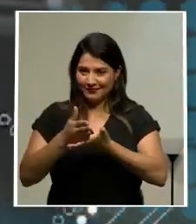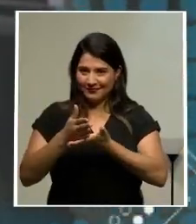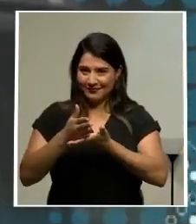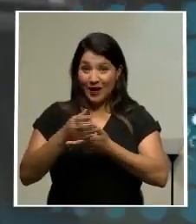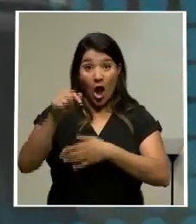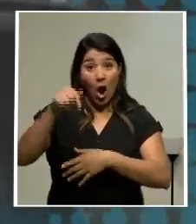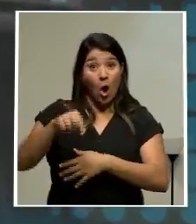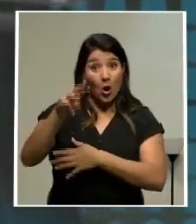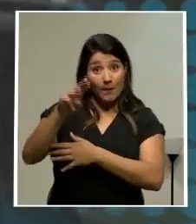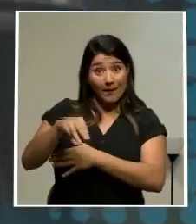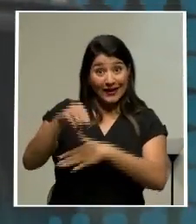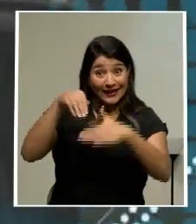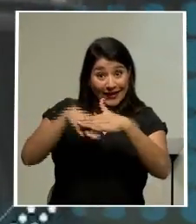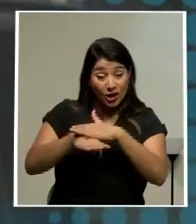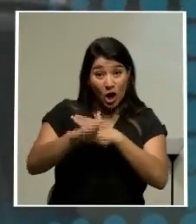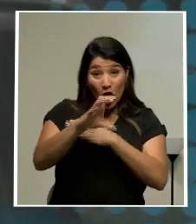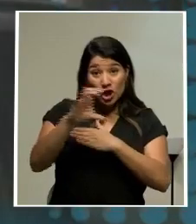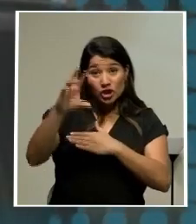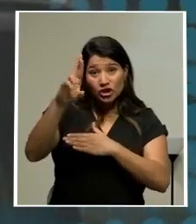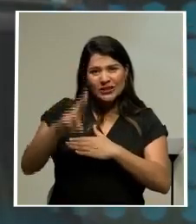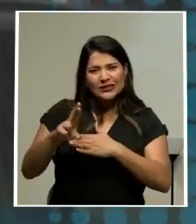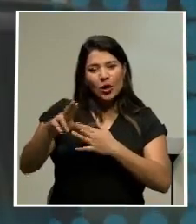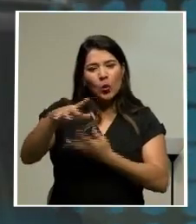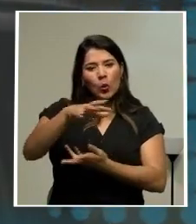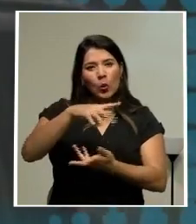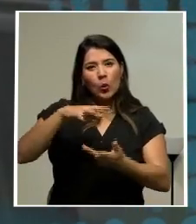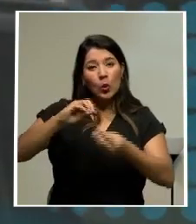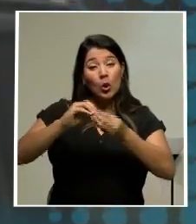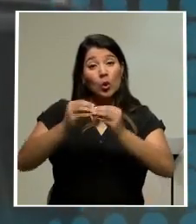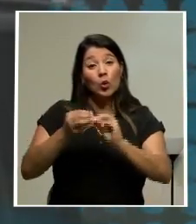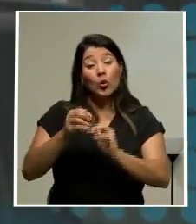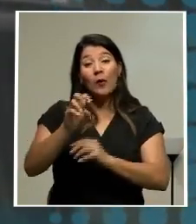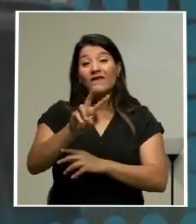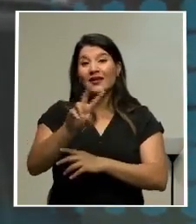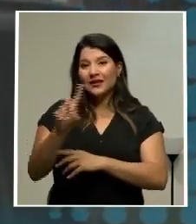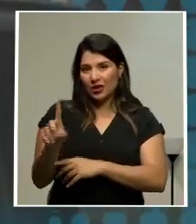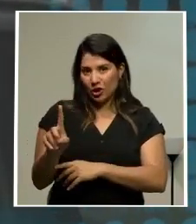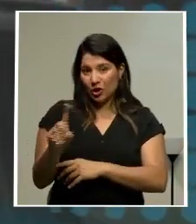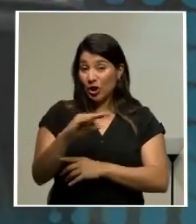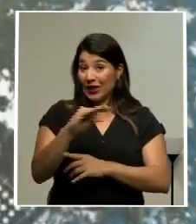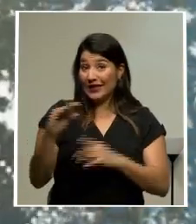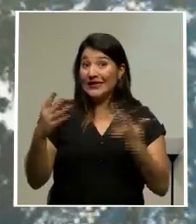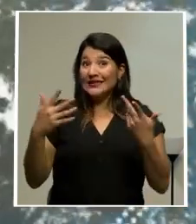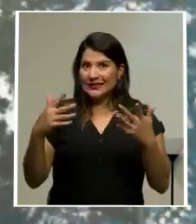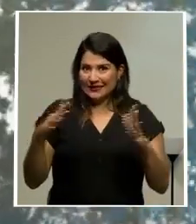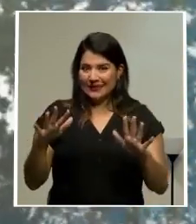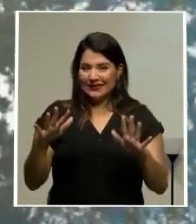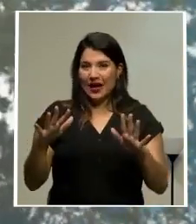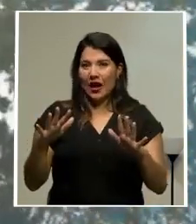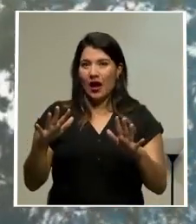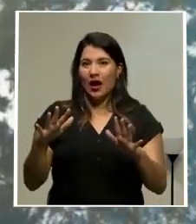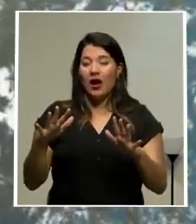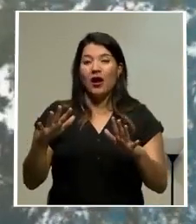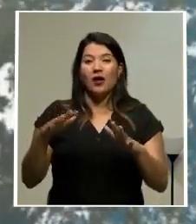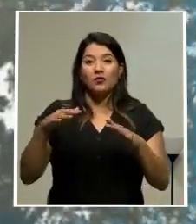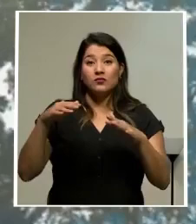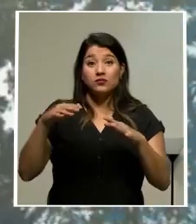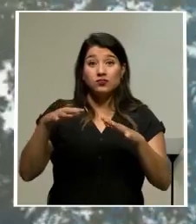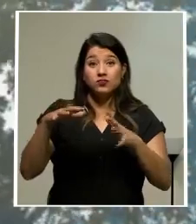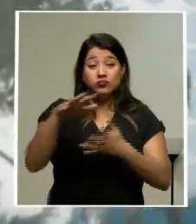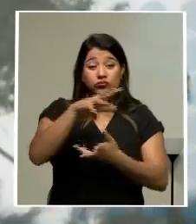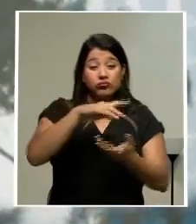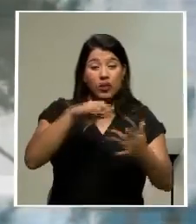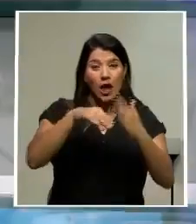Hoy martes ingresó al país la onda tropical número 21 y ya está transitando por territorio